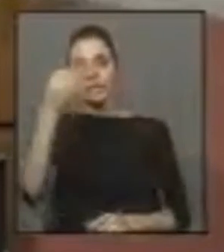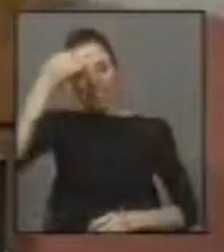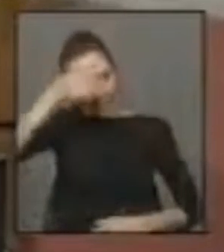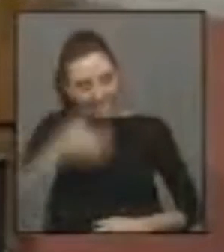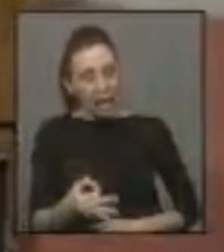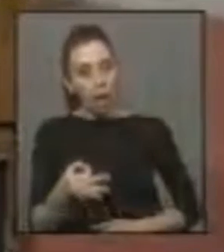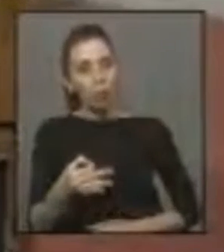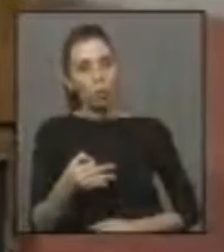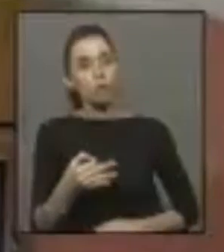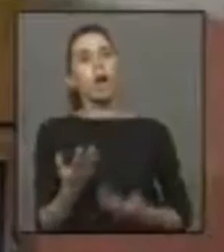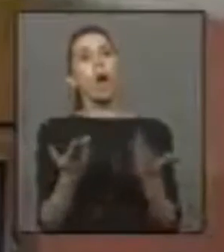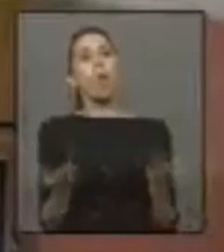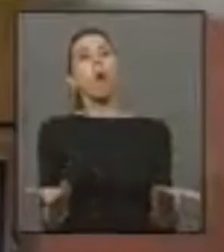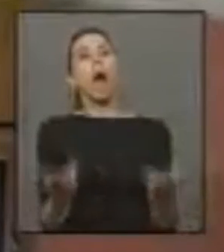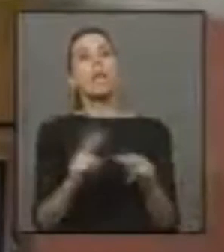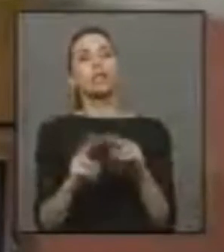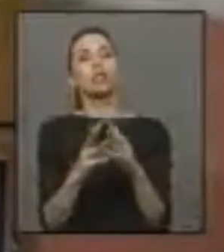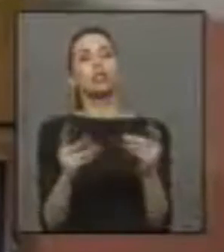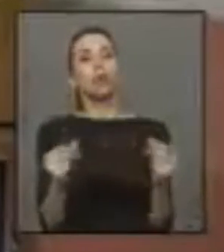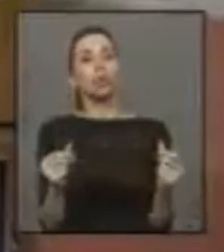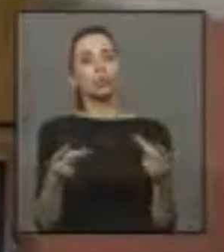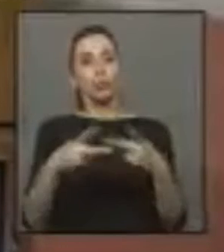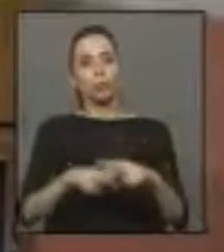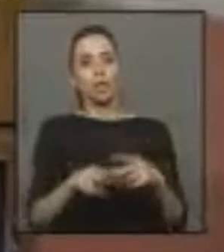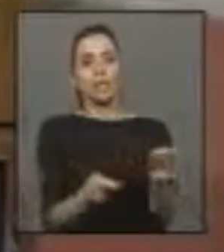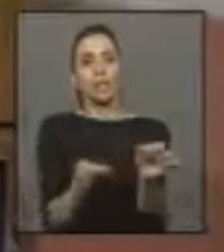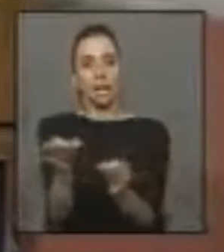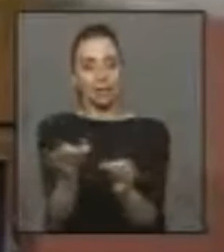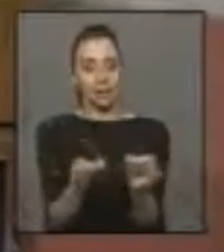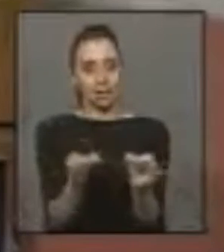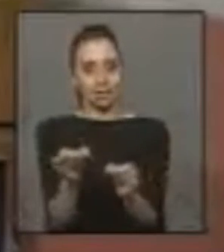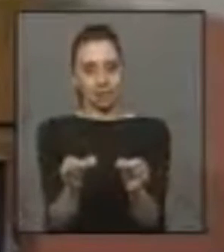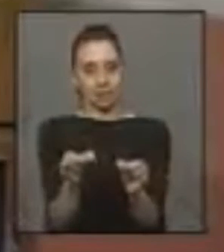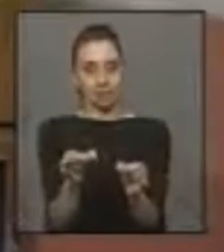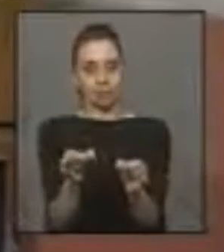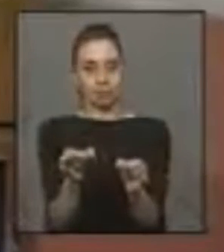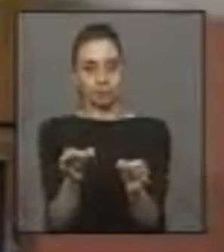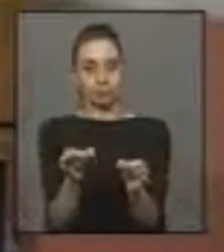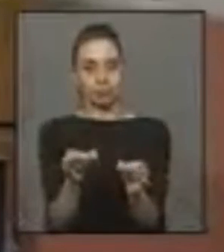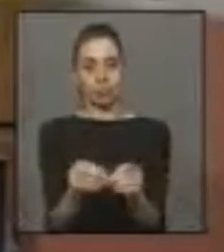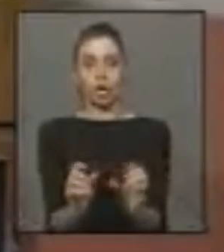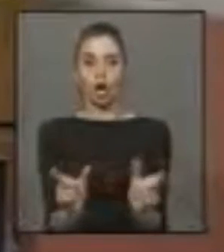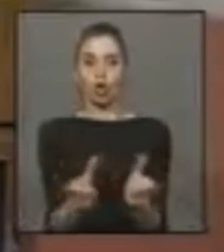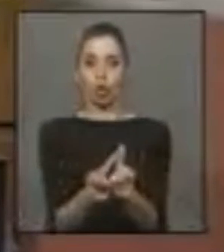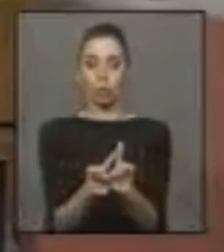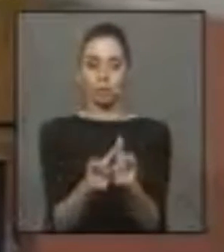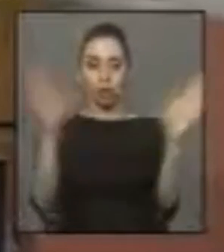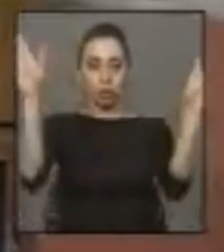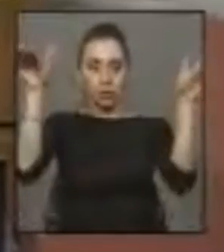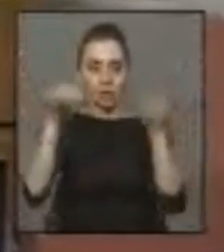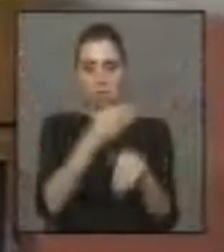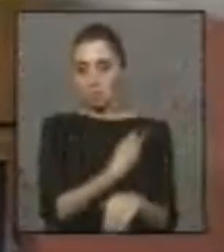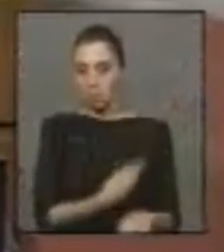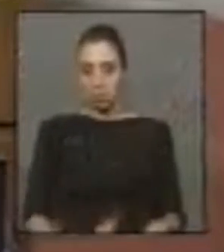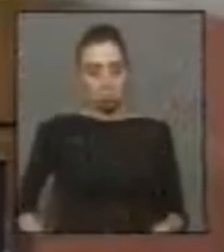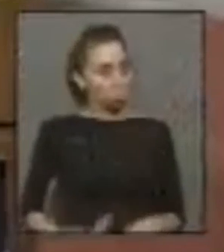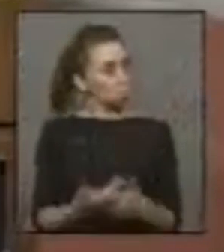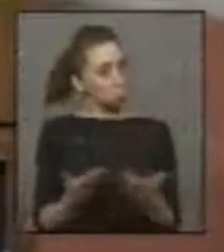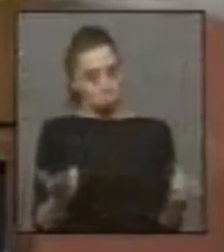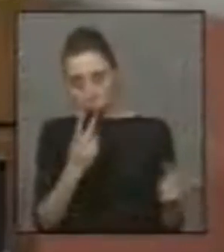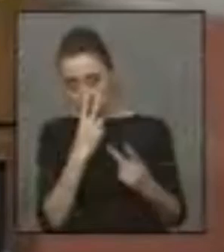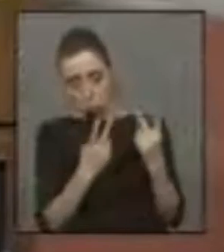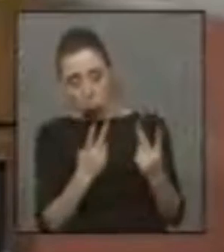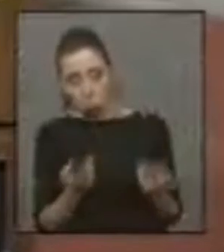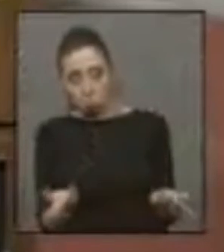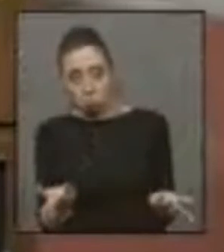respecto a las soluciones técnicas y de ingeniería, y de eso la Comisión convocada poco o nada de luz se